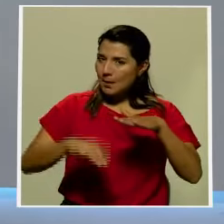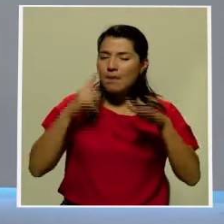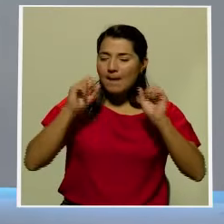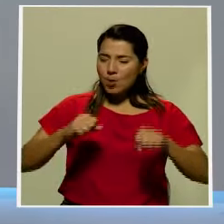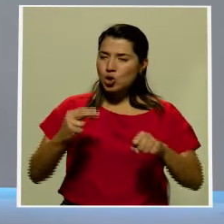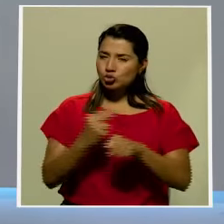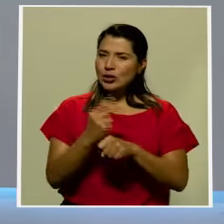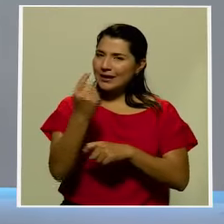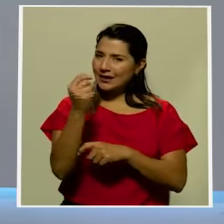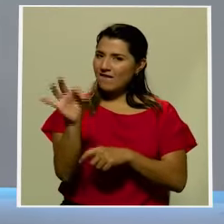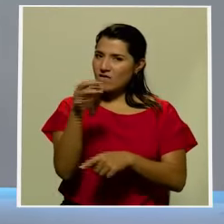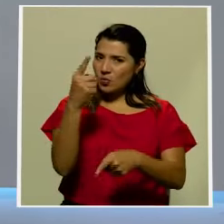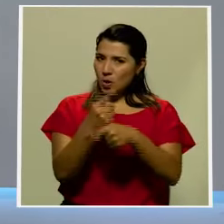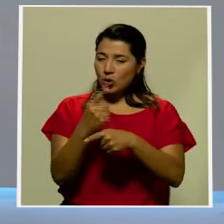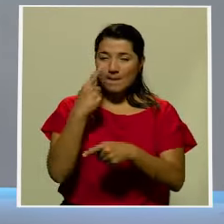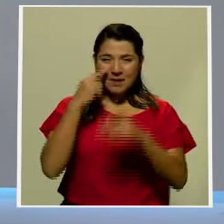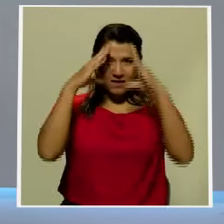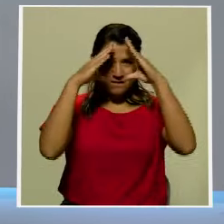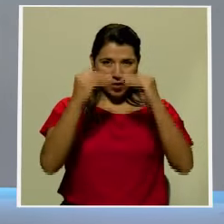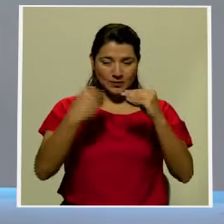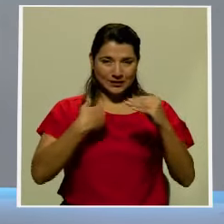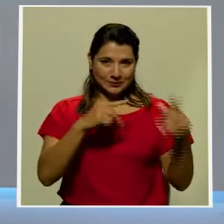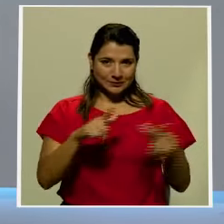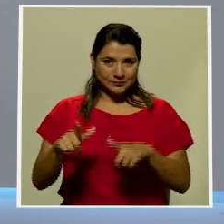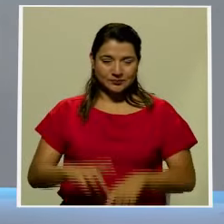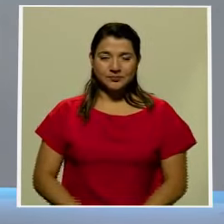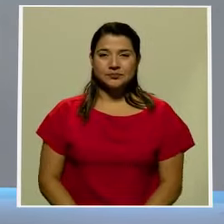este presupuesto. Veamos la siguiente información que hemos preparado.